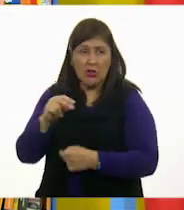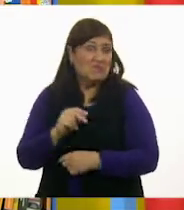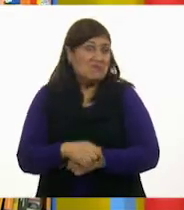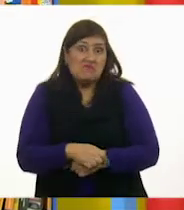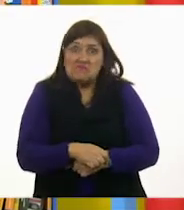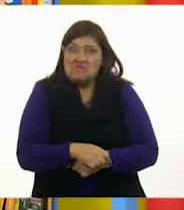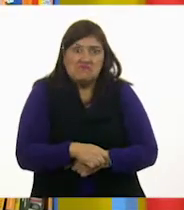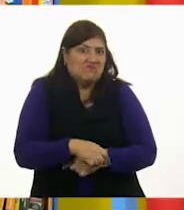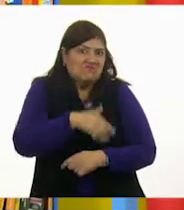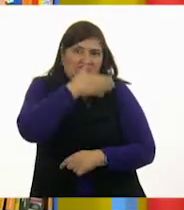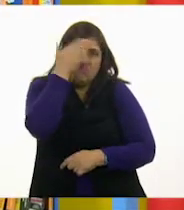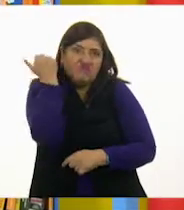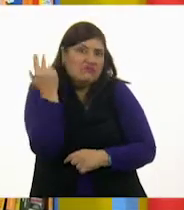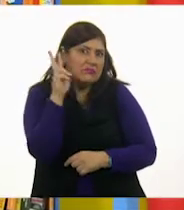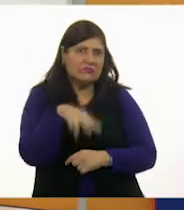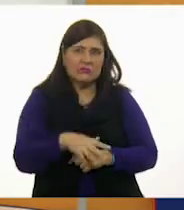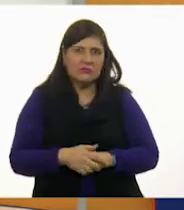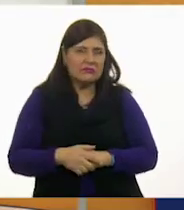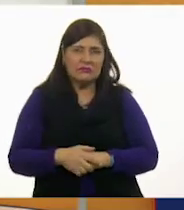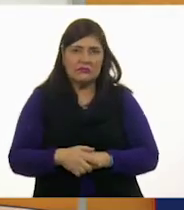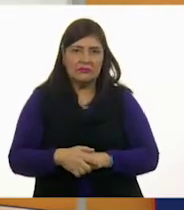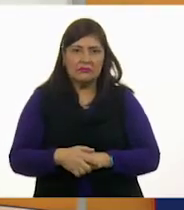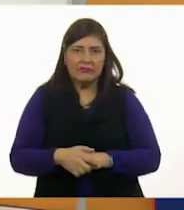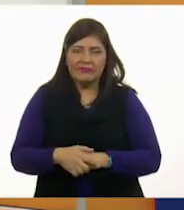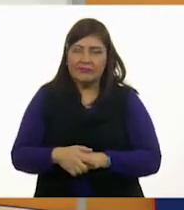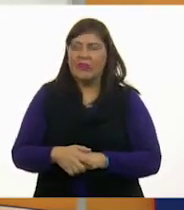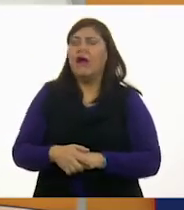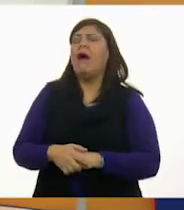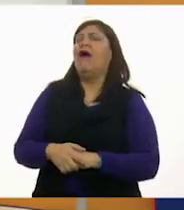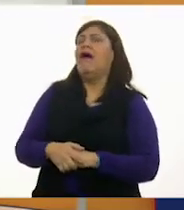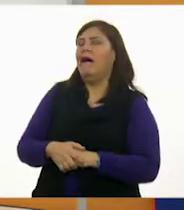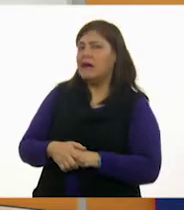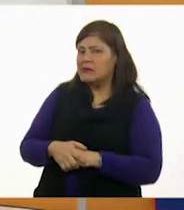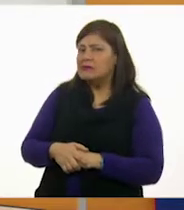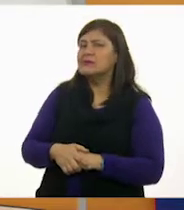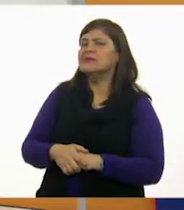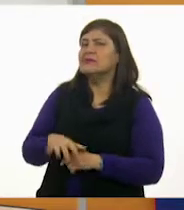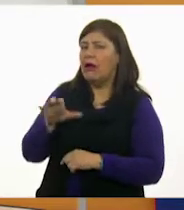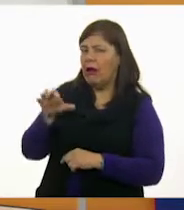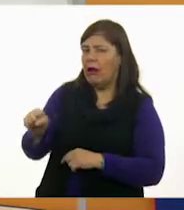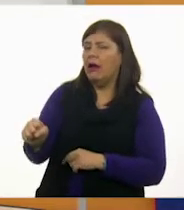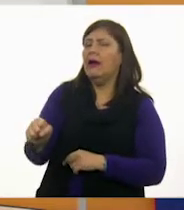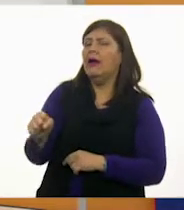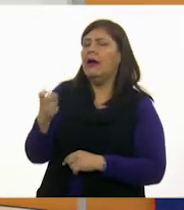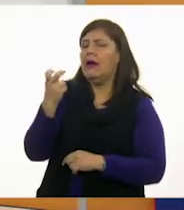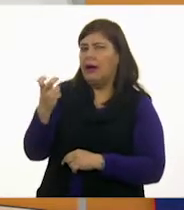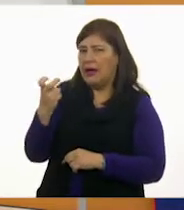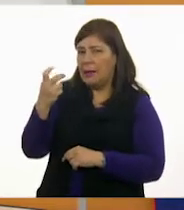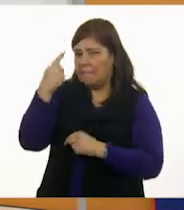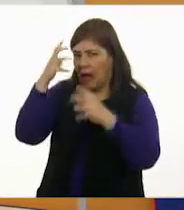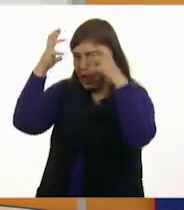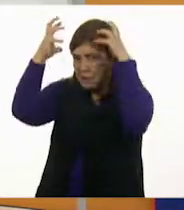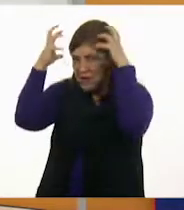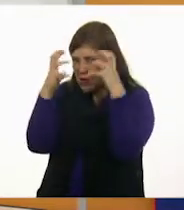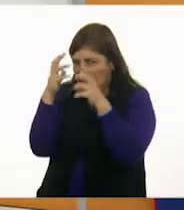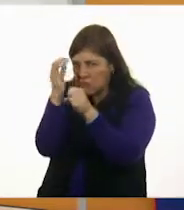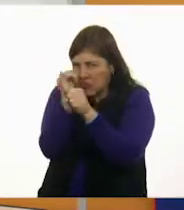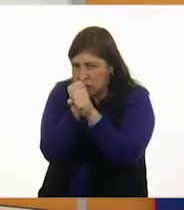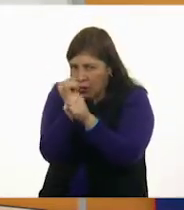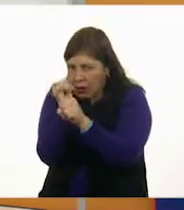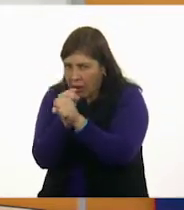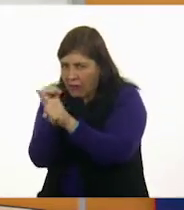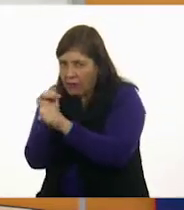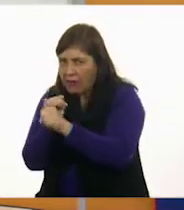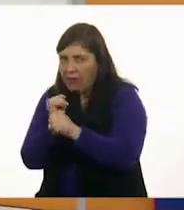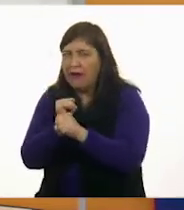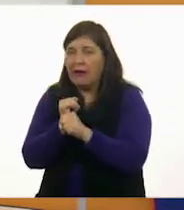tengo ni la más remota idea. Ah, entonces esto es un caso para la peluca que investiga. O sea,